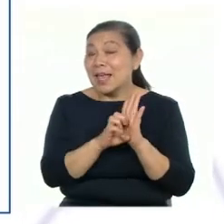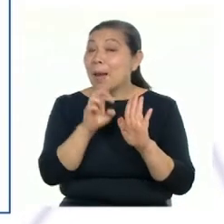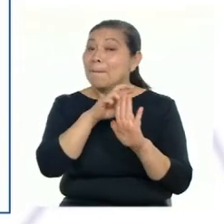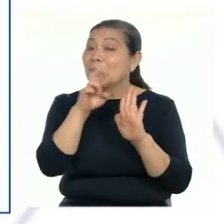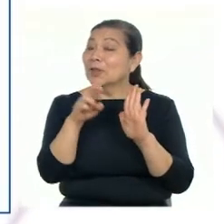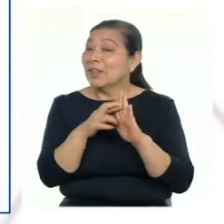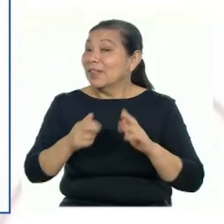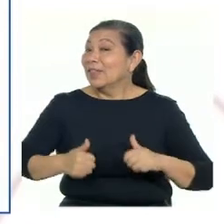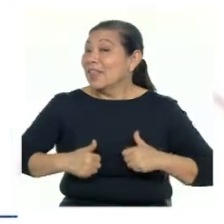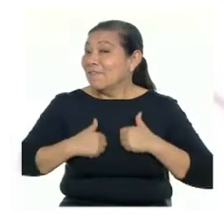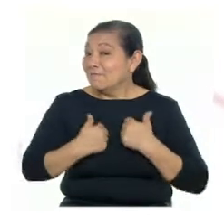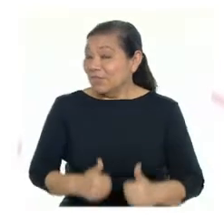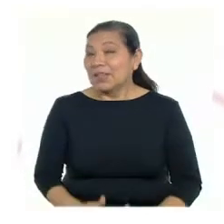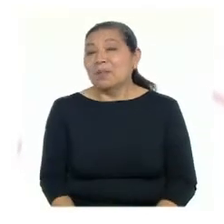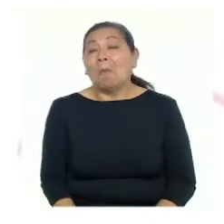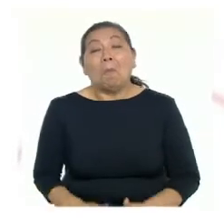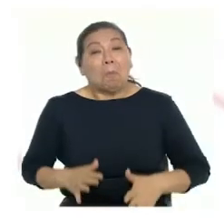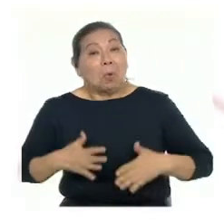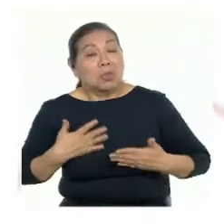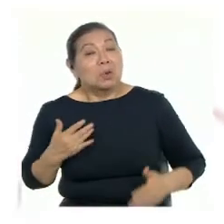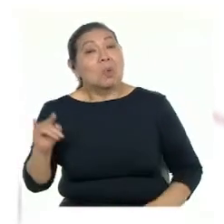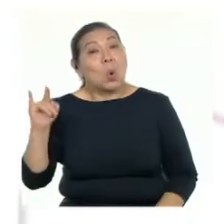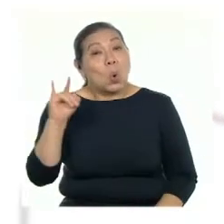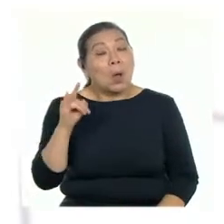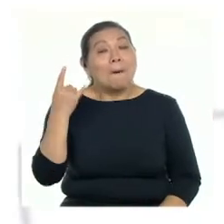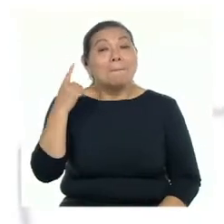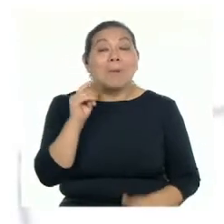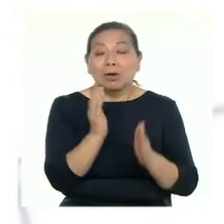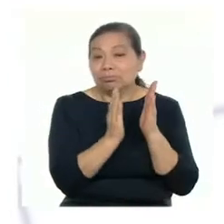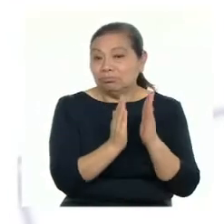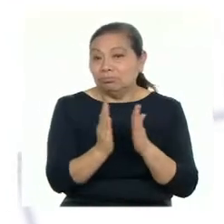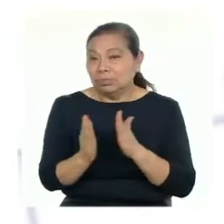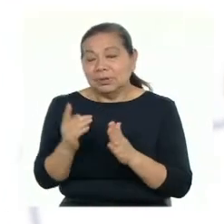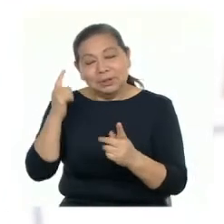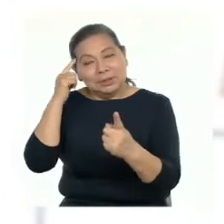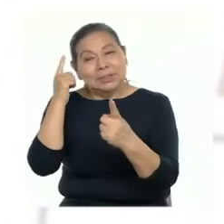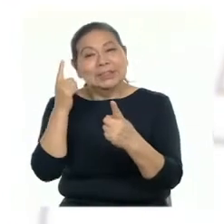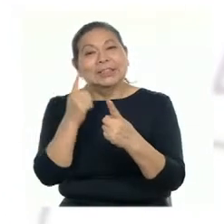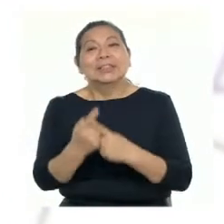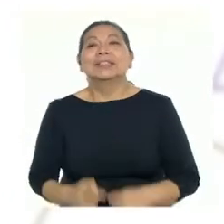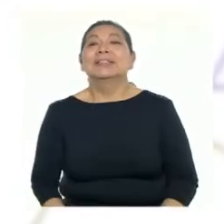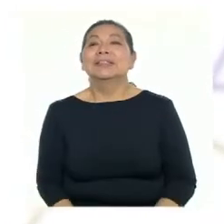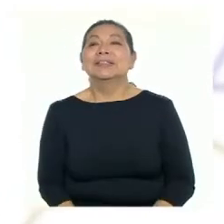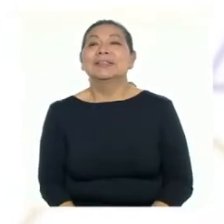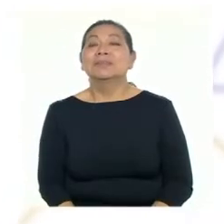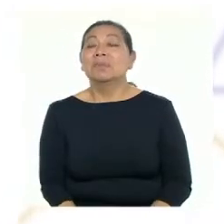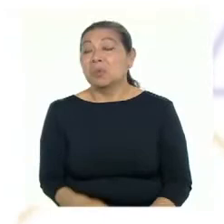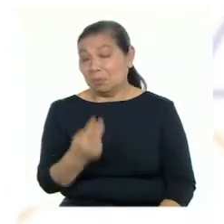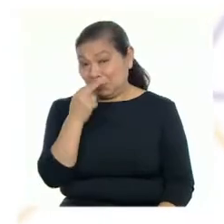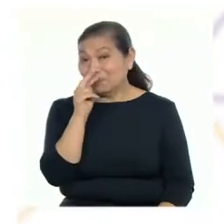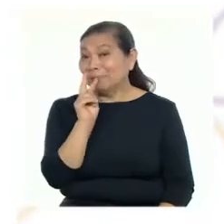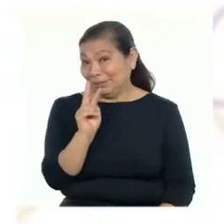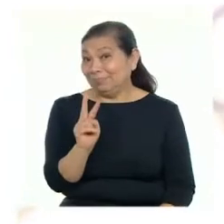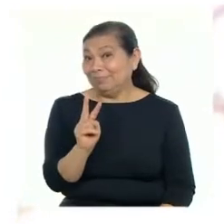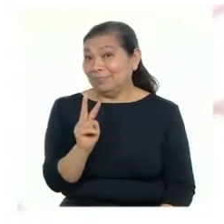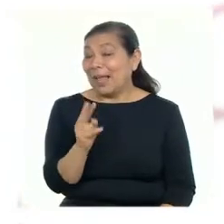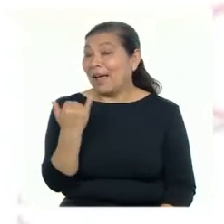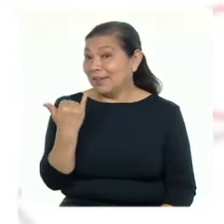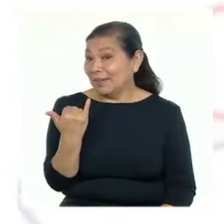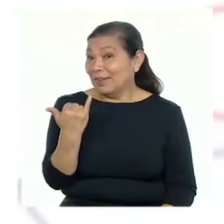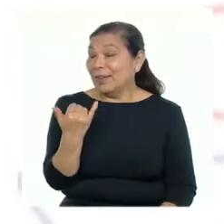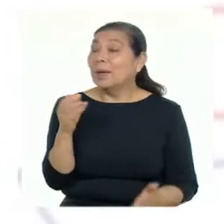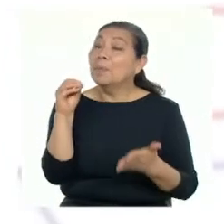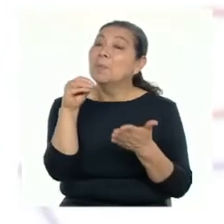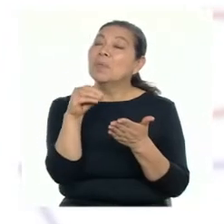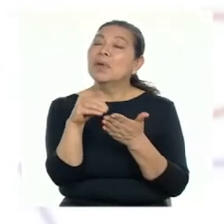proyecto de vida y podemos utilizarlo para organizar nuestros objetivos. Como verán, aquí debemos